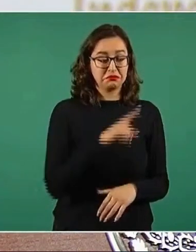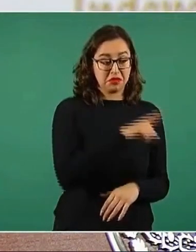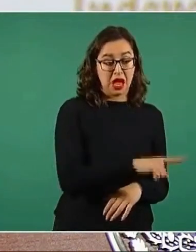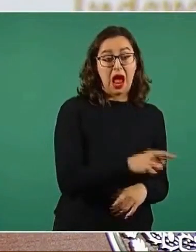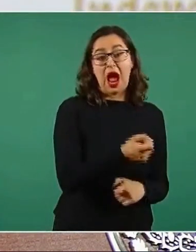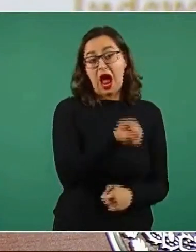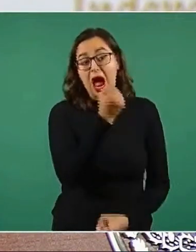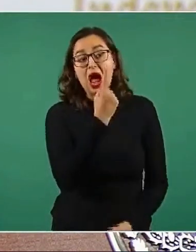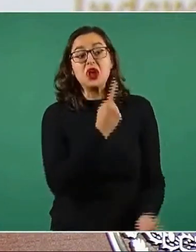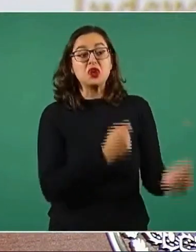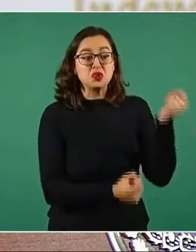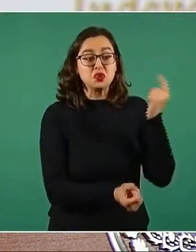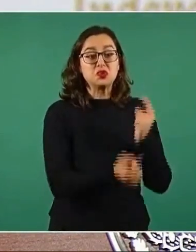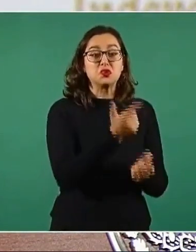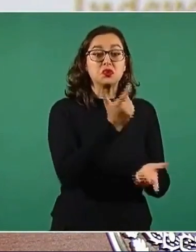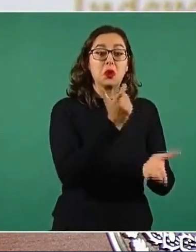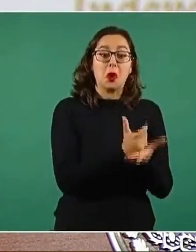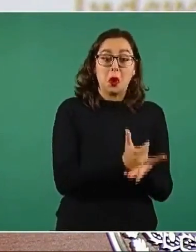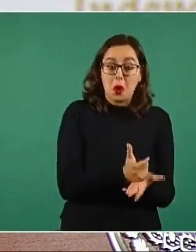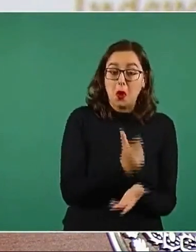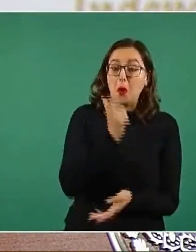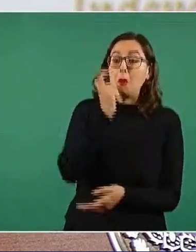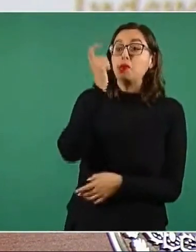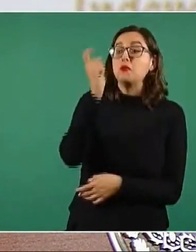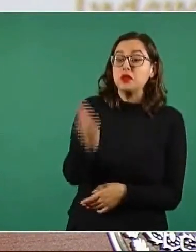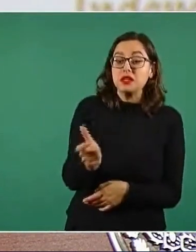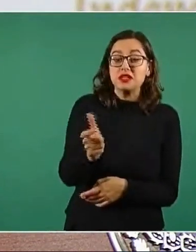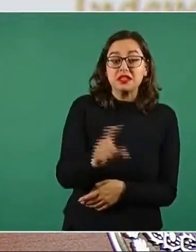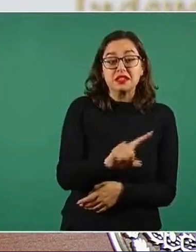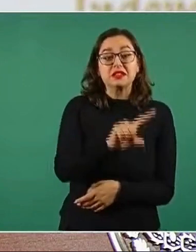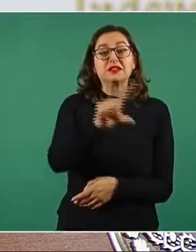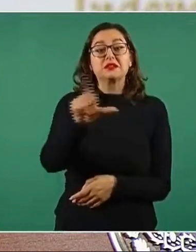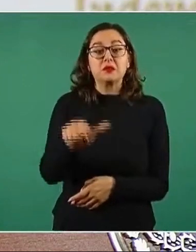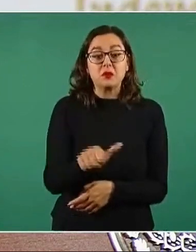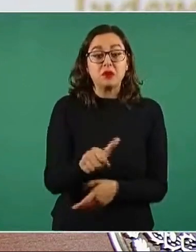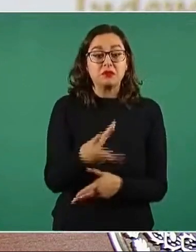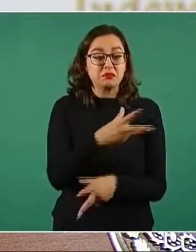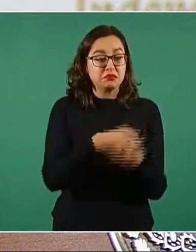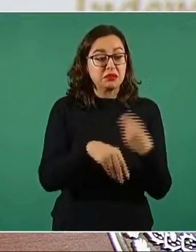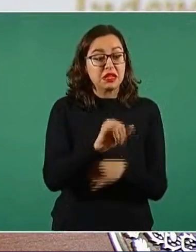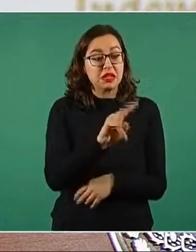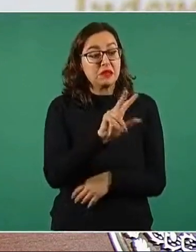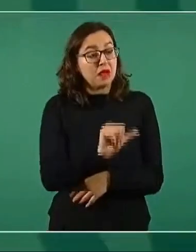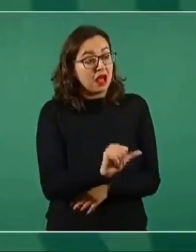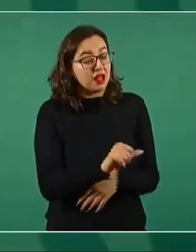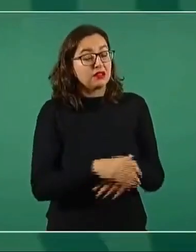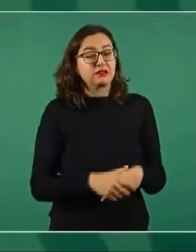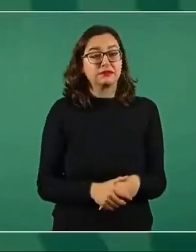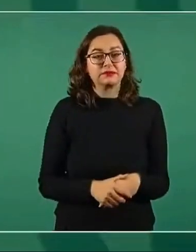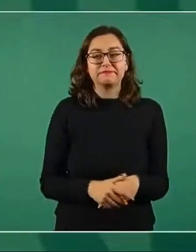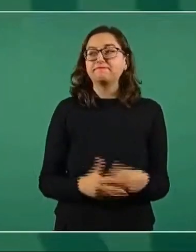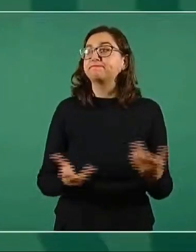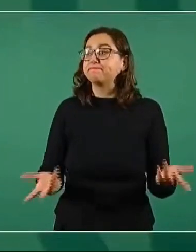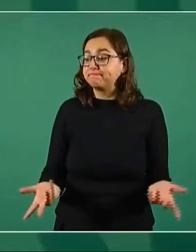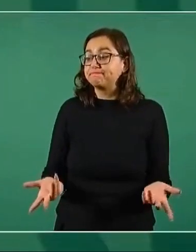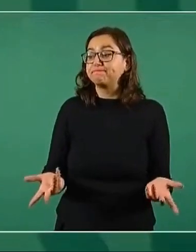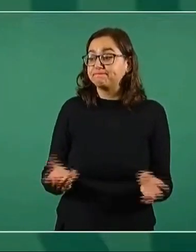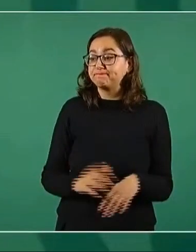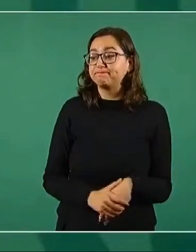impuestos los campesinos, los obreros,